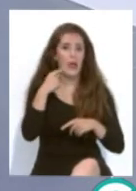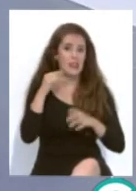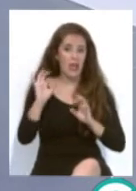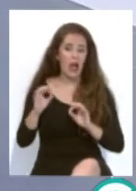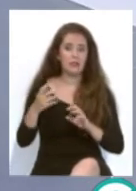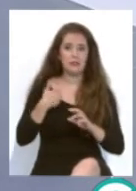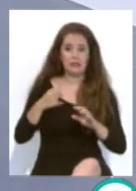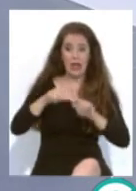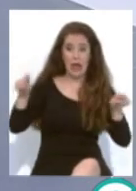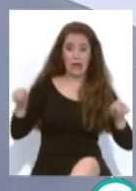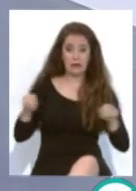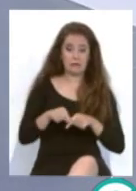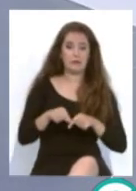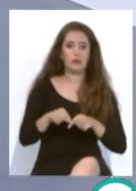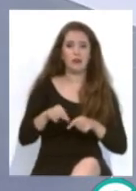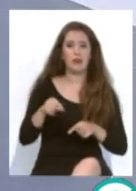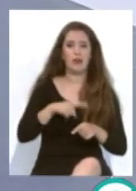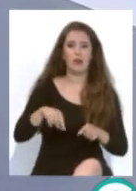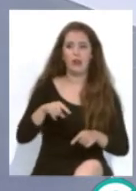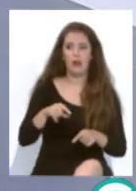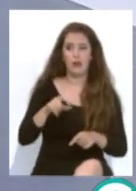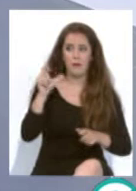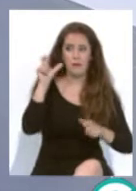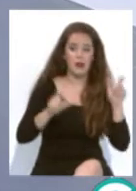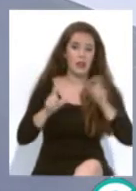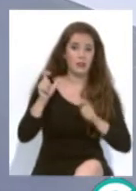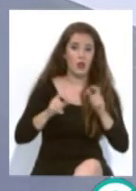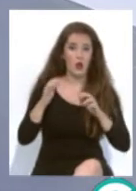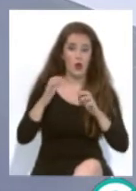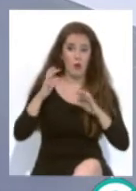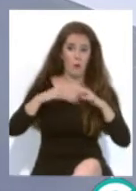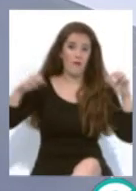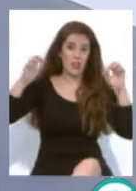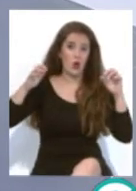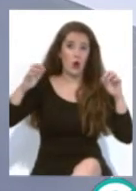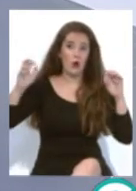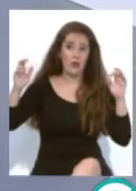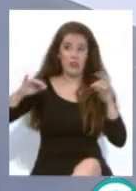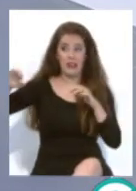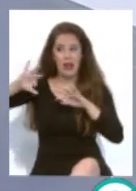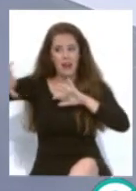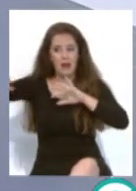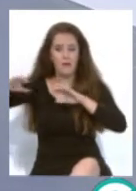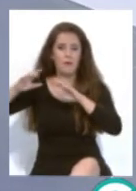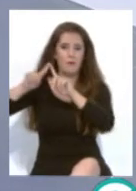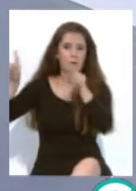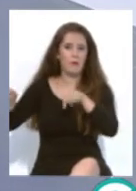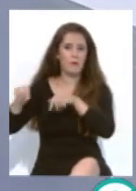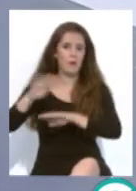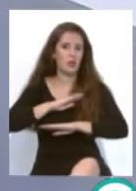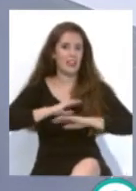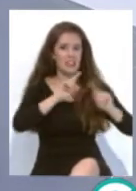tenían la pista olímpica, lo que han hecho es poner el público más cerca de la portería, quitar esa zona